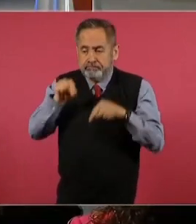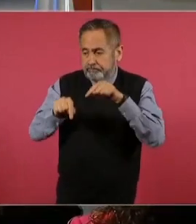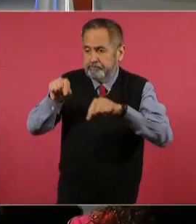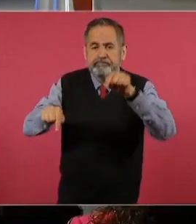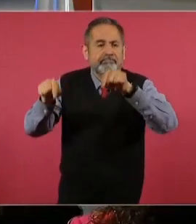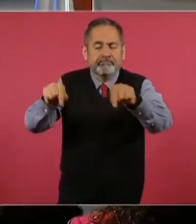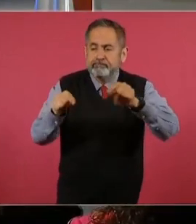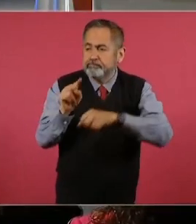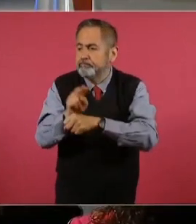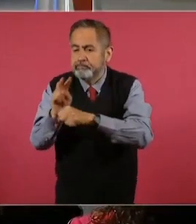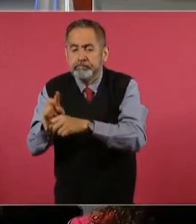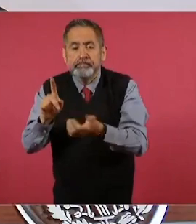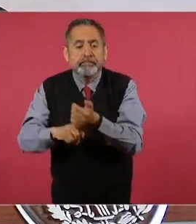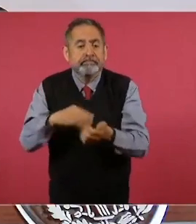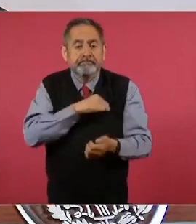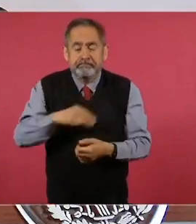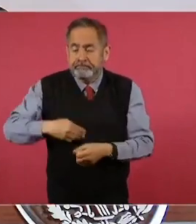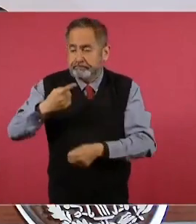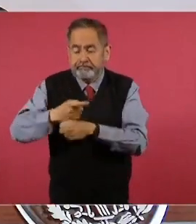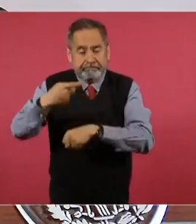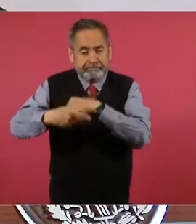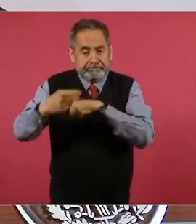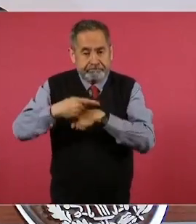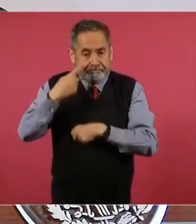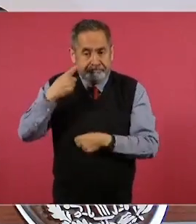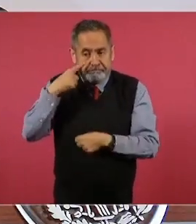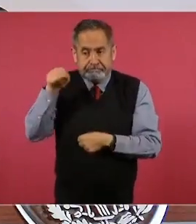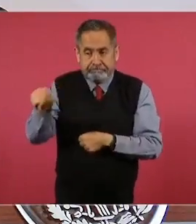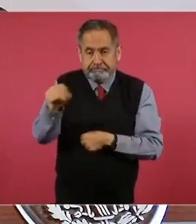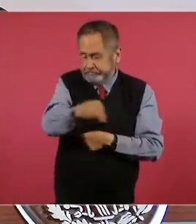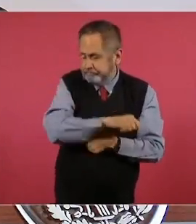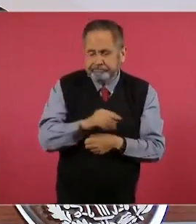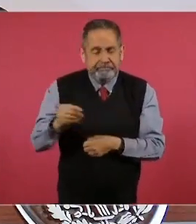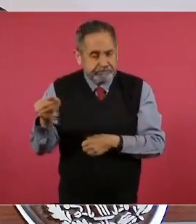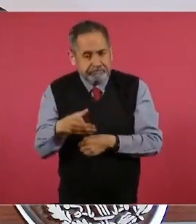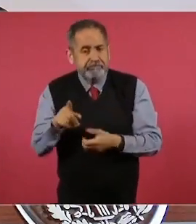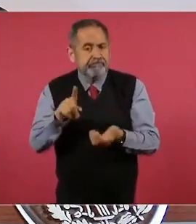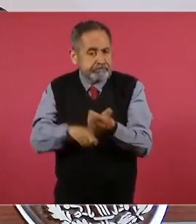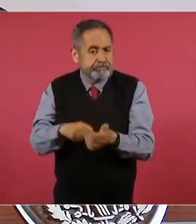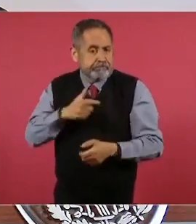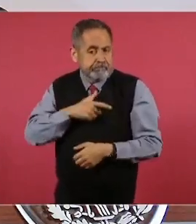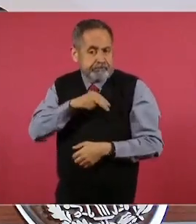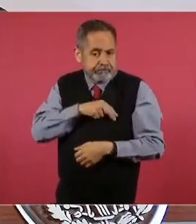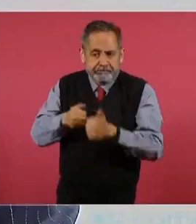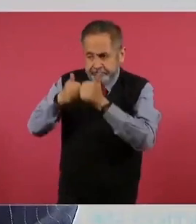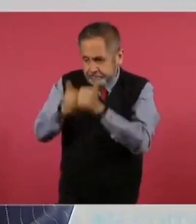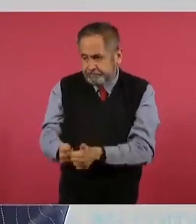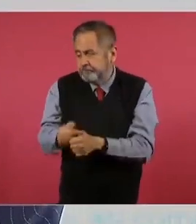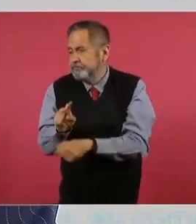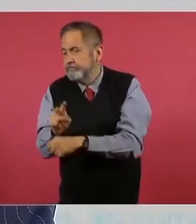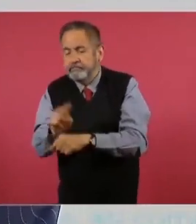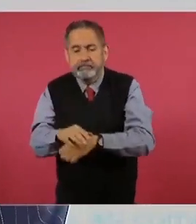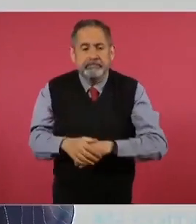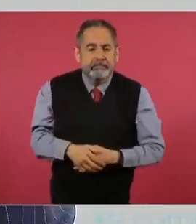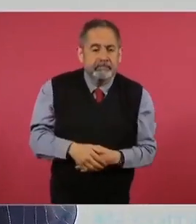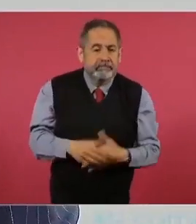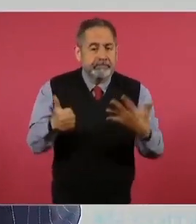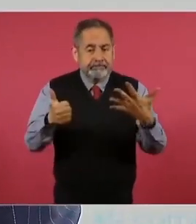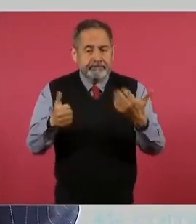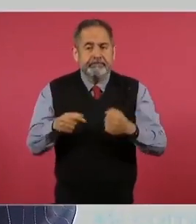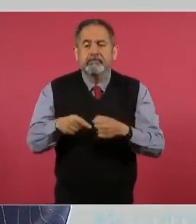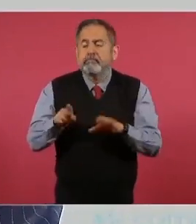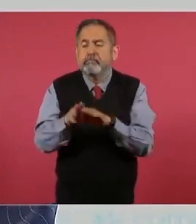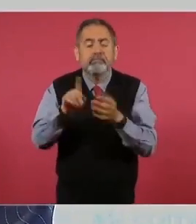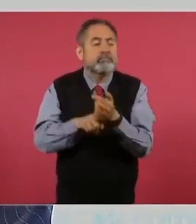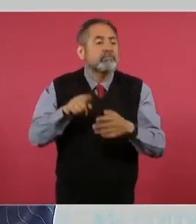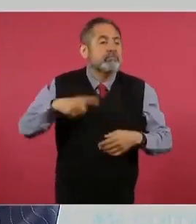especialmente en los municipios prioritarios, donde prevalece la incidencia delictiva. Seis, fortalecer el trabajo de